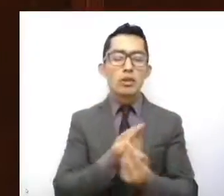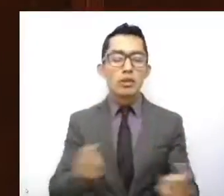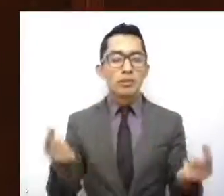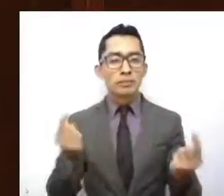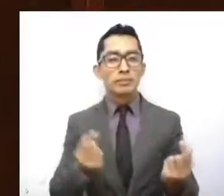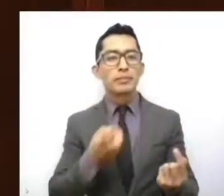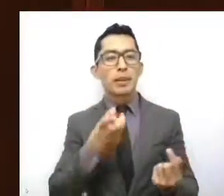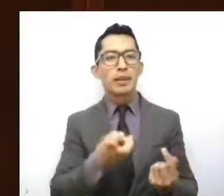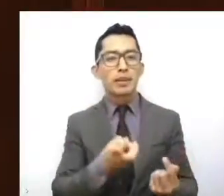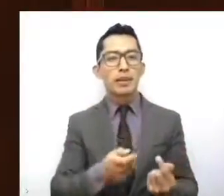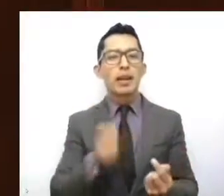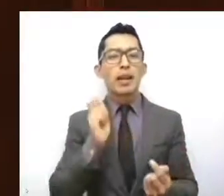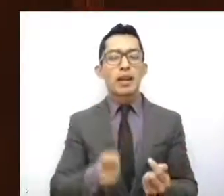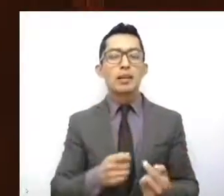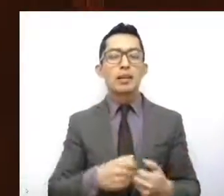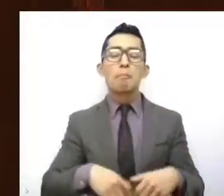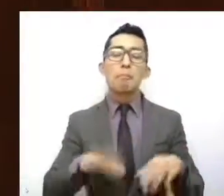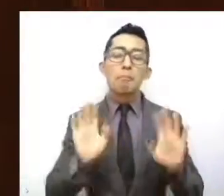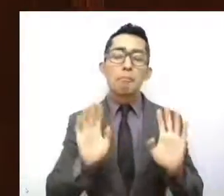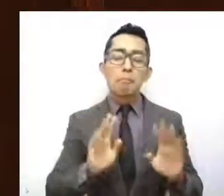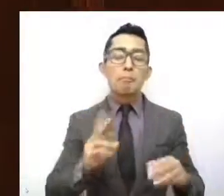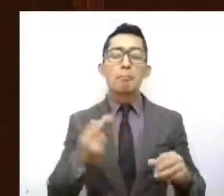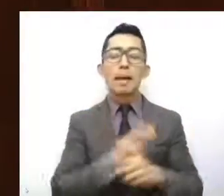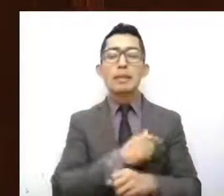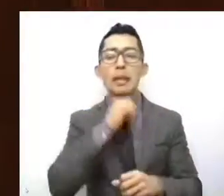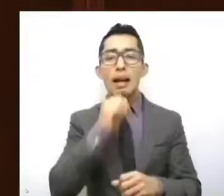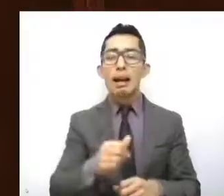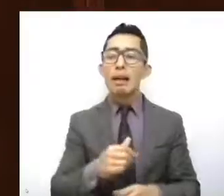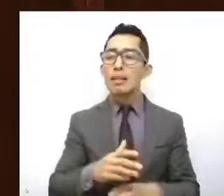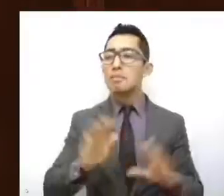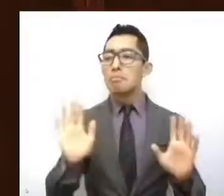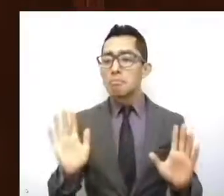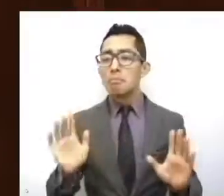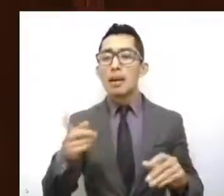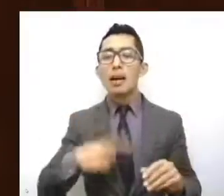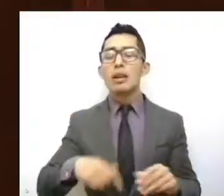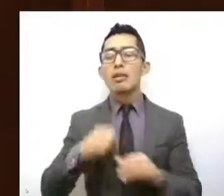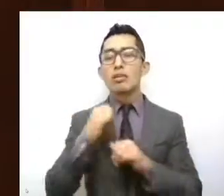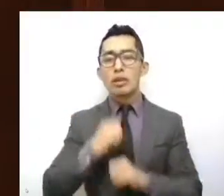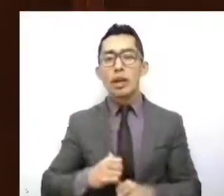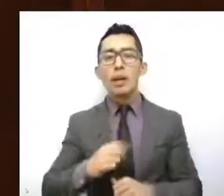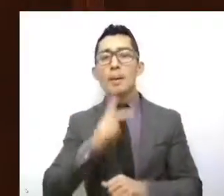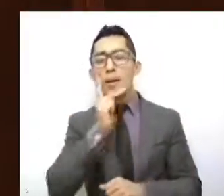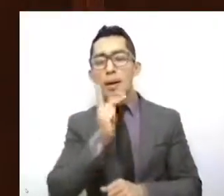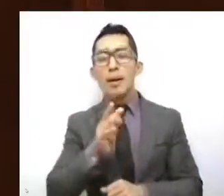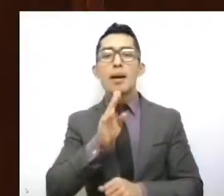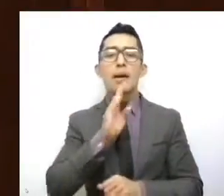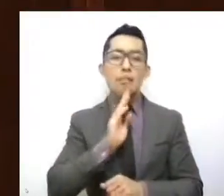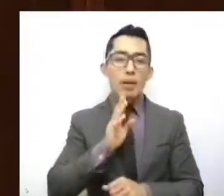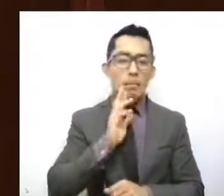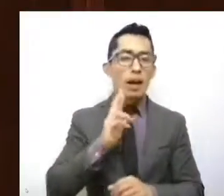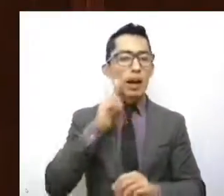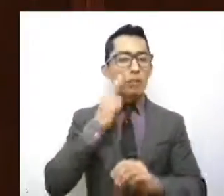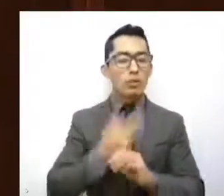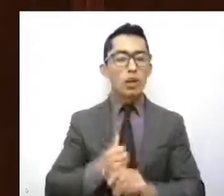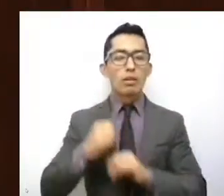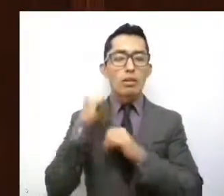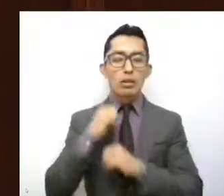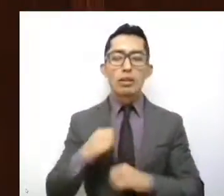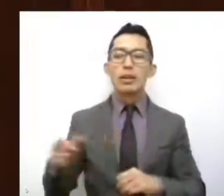un cheque en blanco para que las autoridades, padres, tutores, decidan,